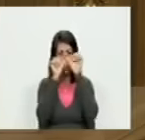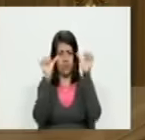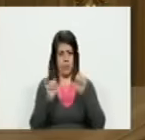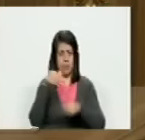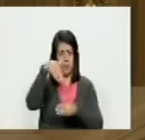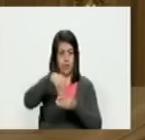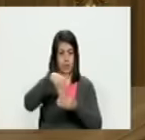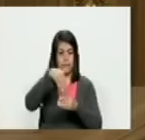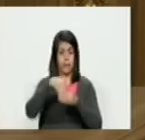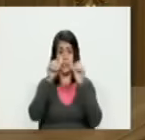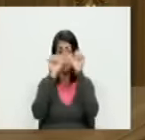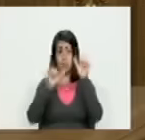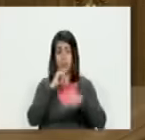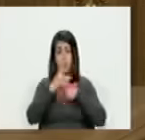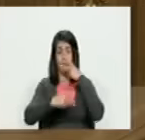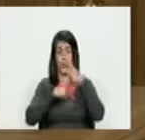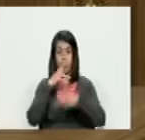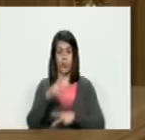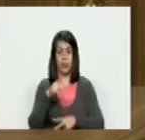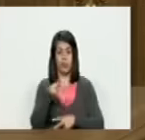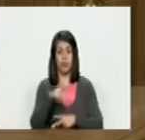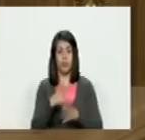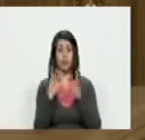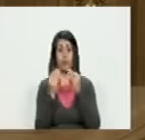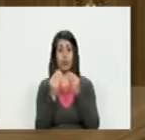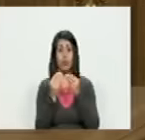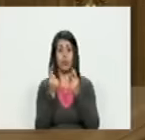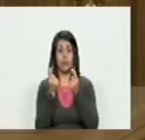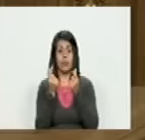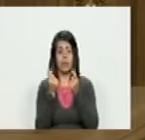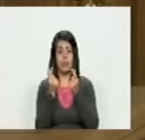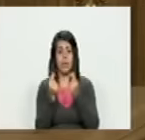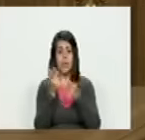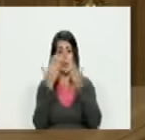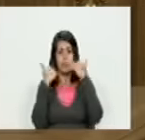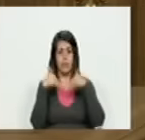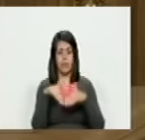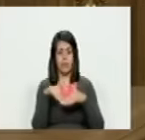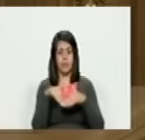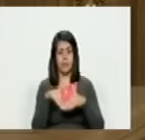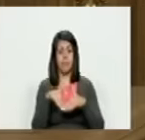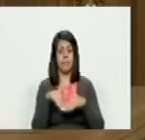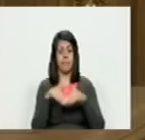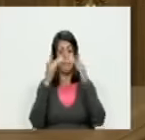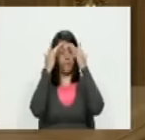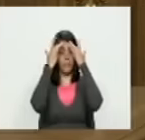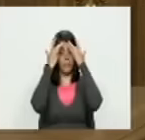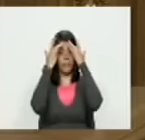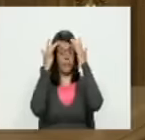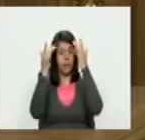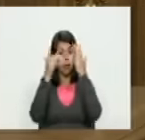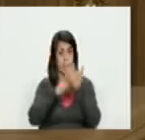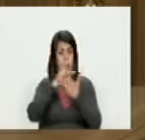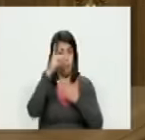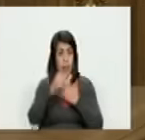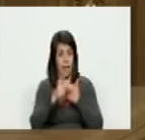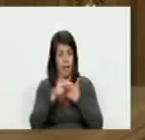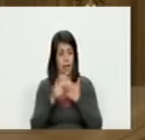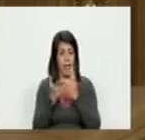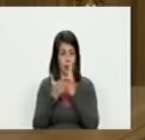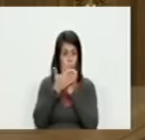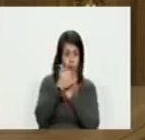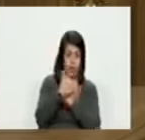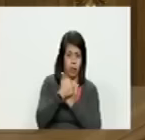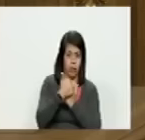electorales y nuestro sistema político con grandes cantidades de dinero y luego la comunidad de inteligencia que son las operaciones encubiertas